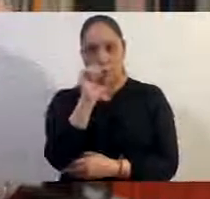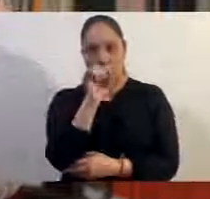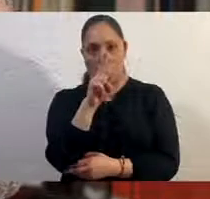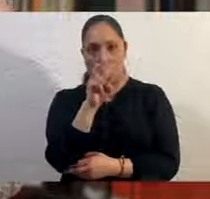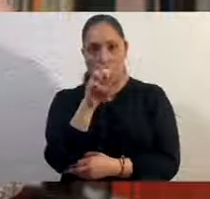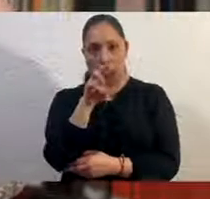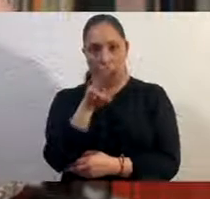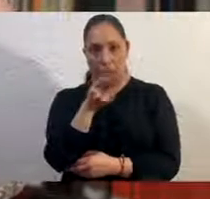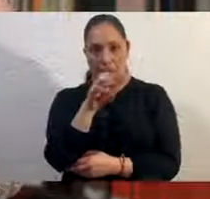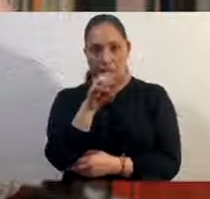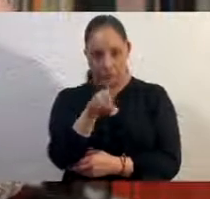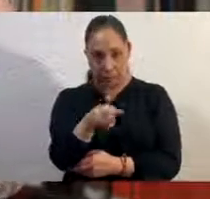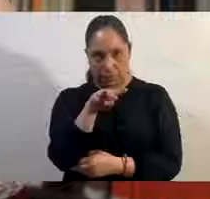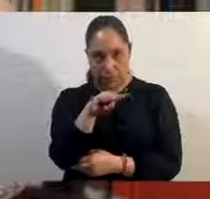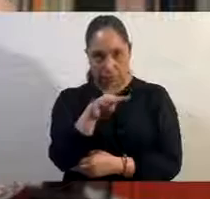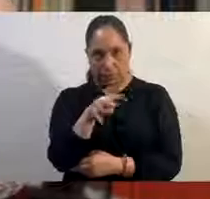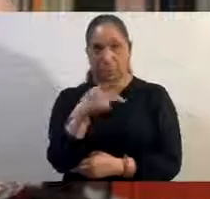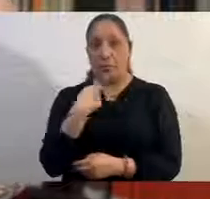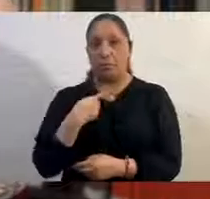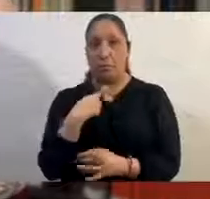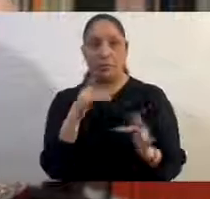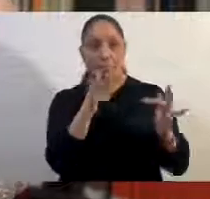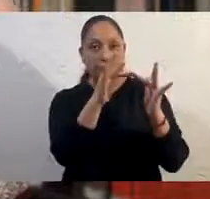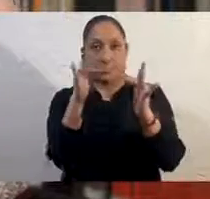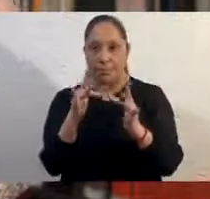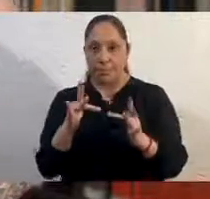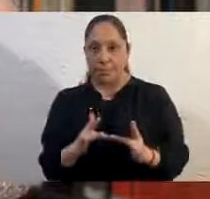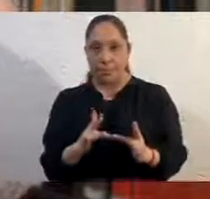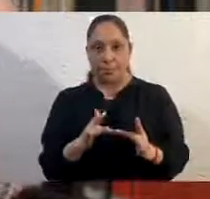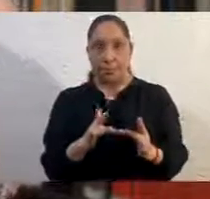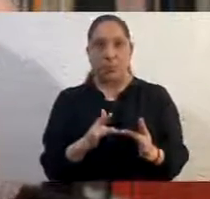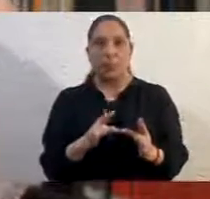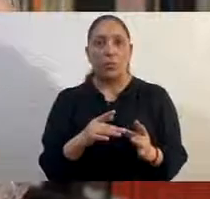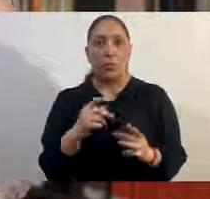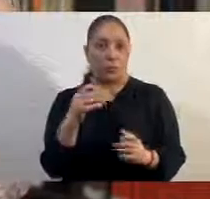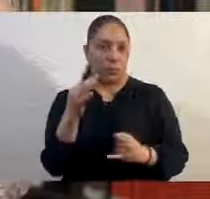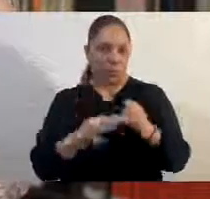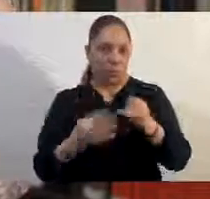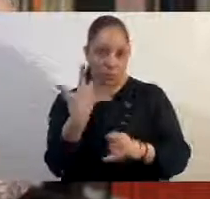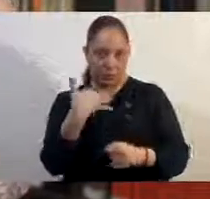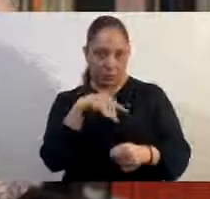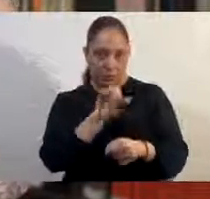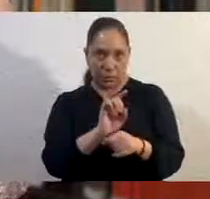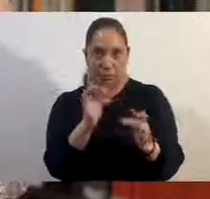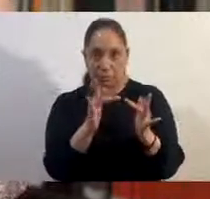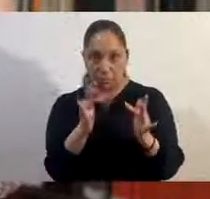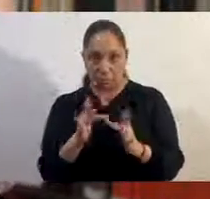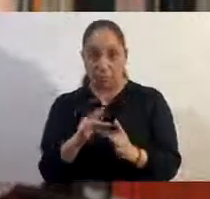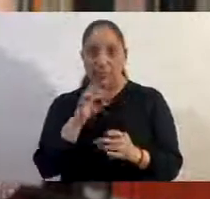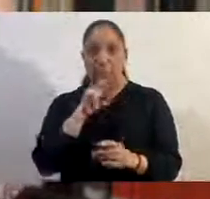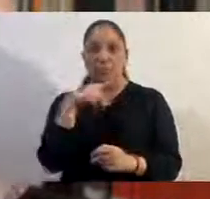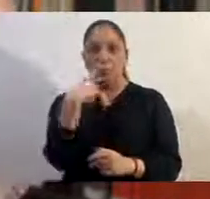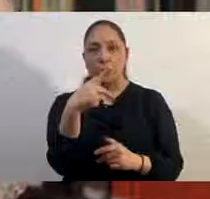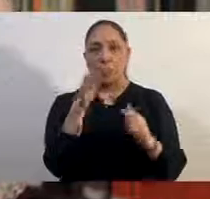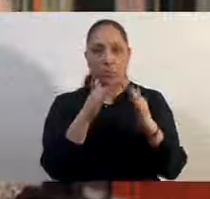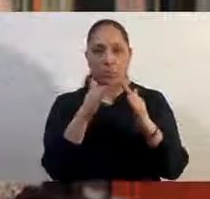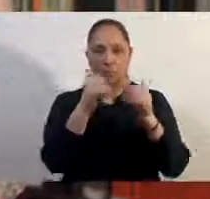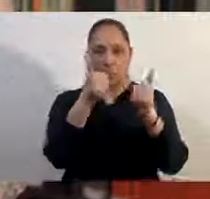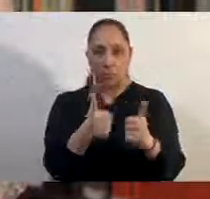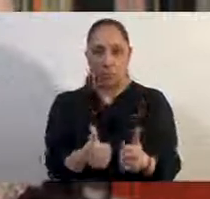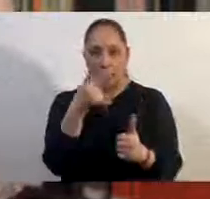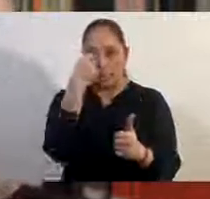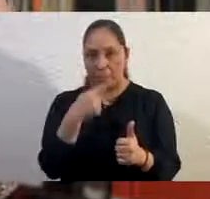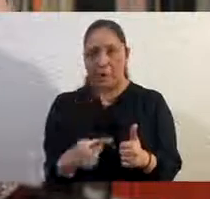tenido contacto cercano en al menos los últimos cinco días, es mejor que se queden en sus casas para no contagiar